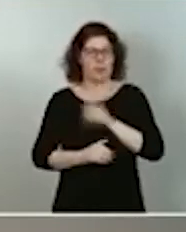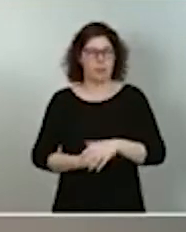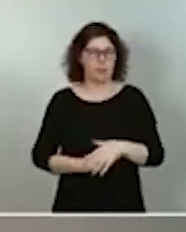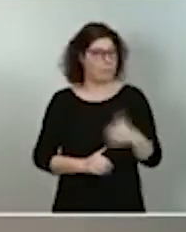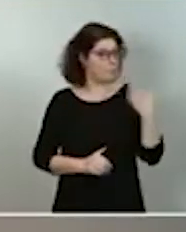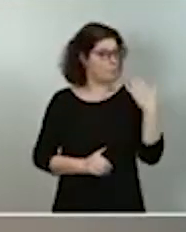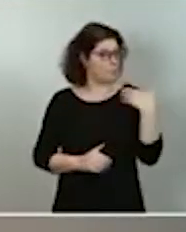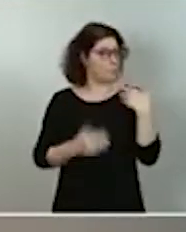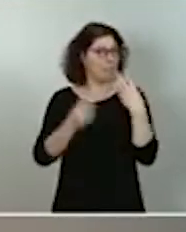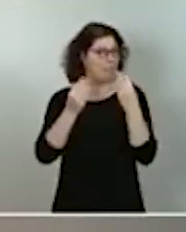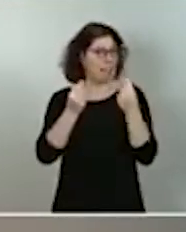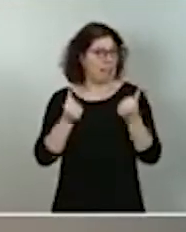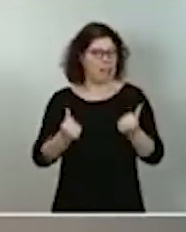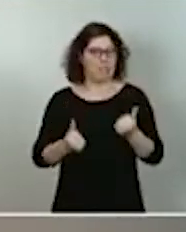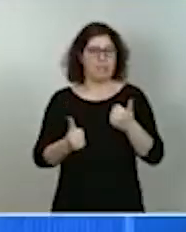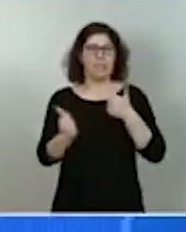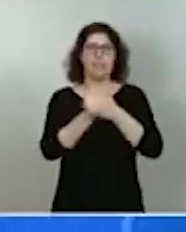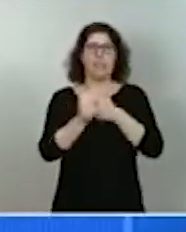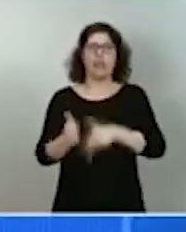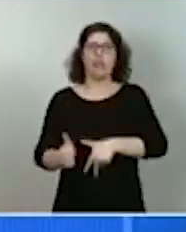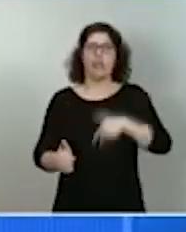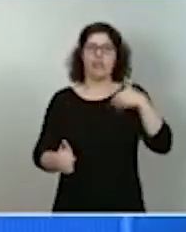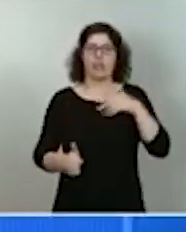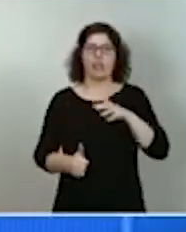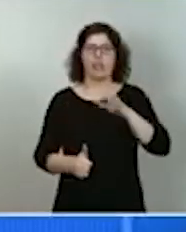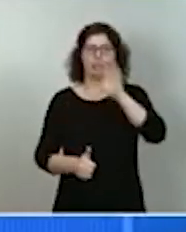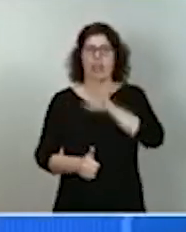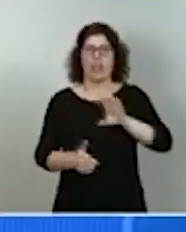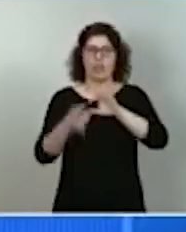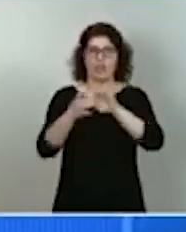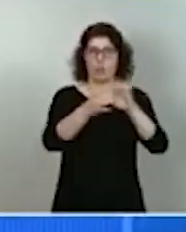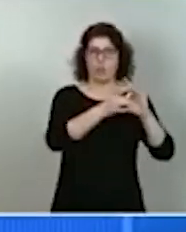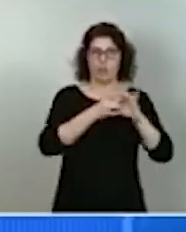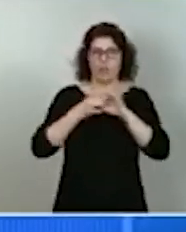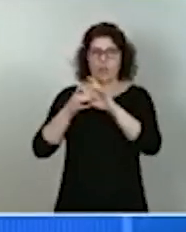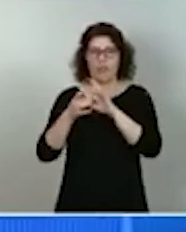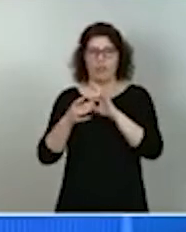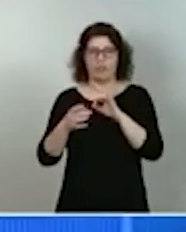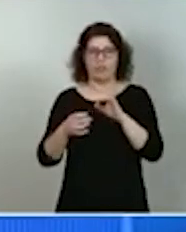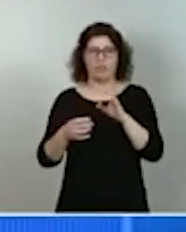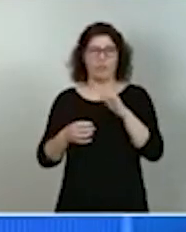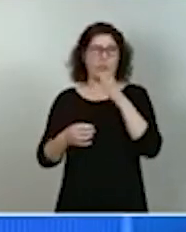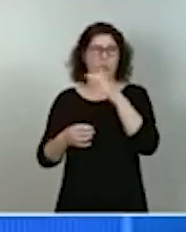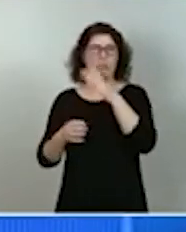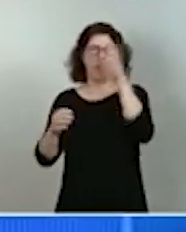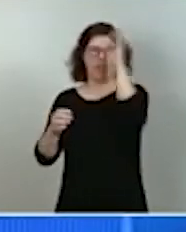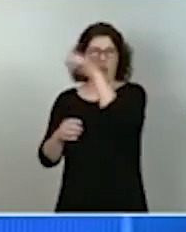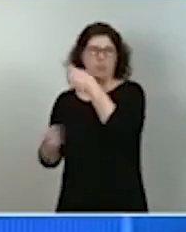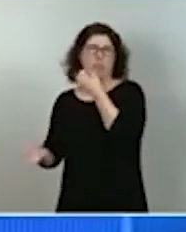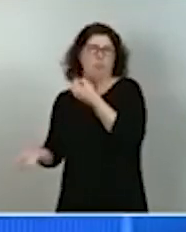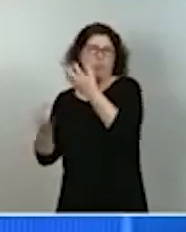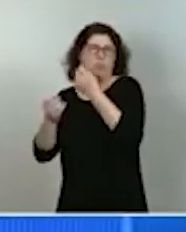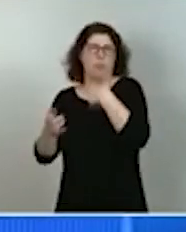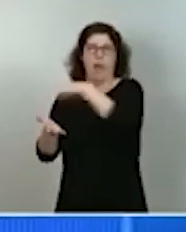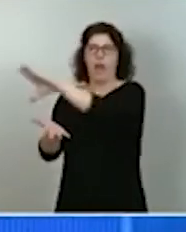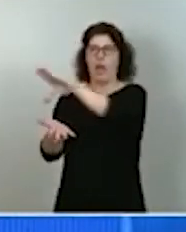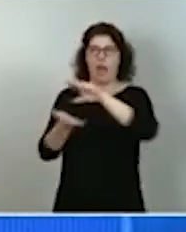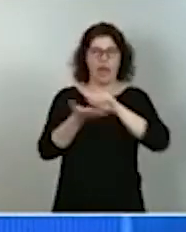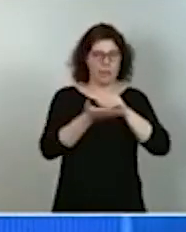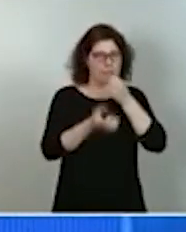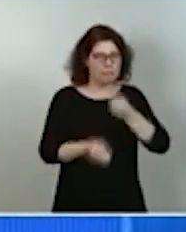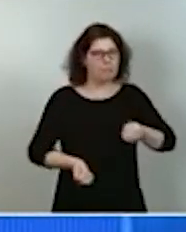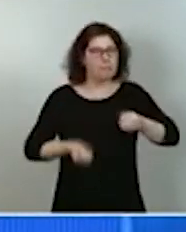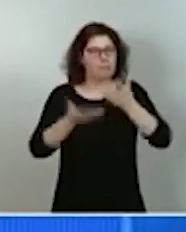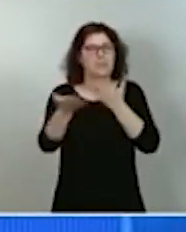el secretario general de Naciones Unidas, haciéndose eco de las alarmas que los científicos vienen haciendo sonar desde hace años, reclamaba valentía